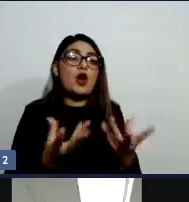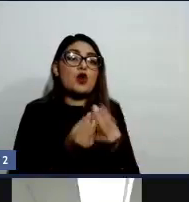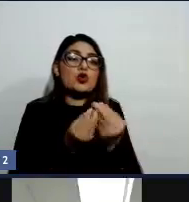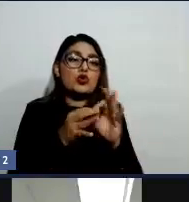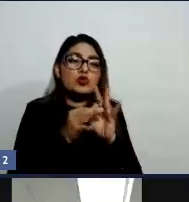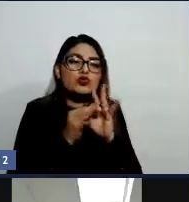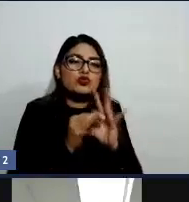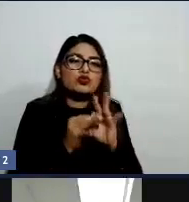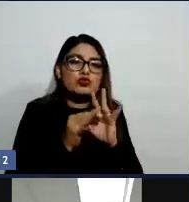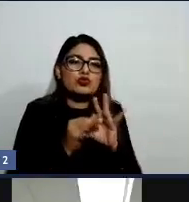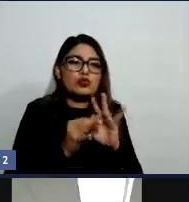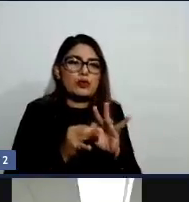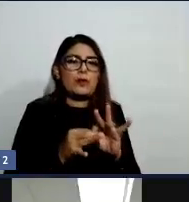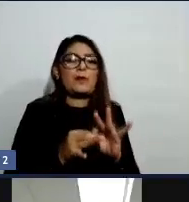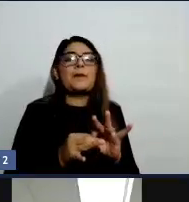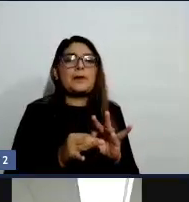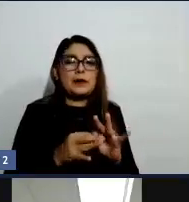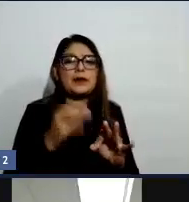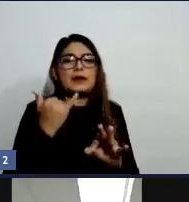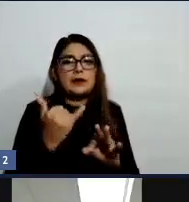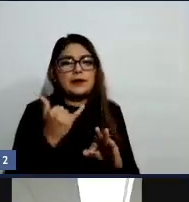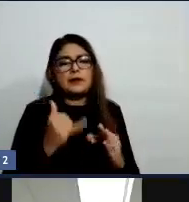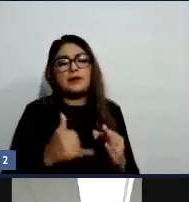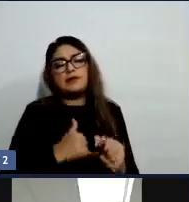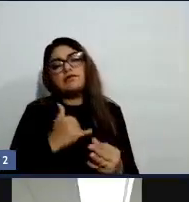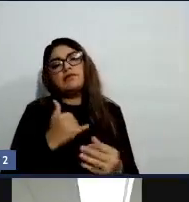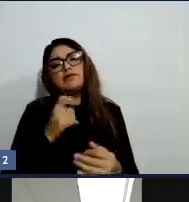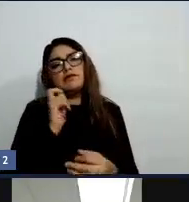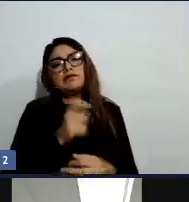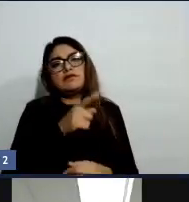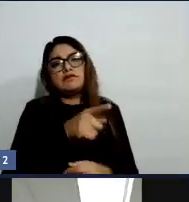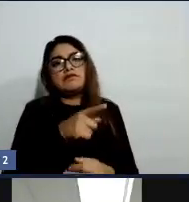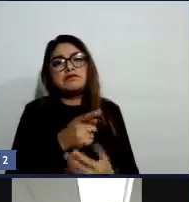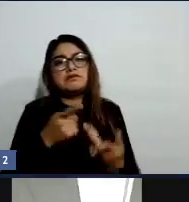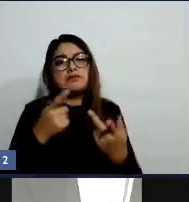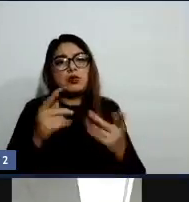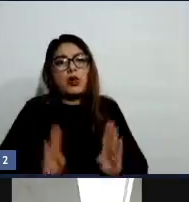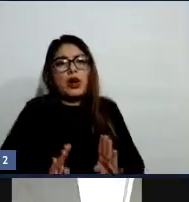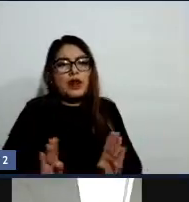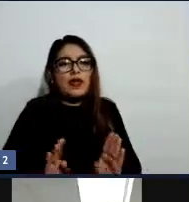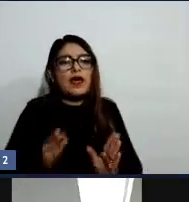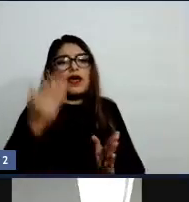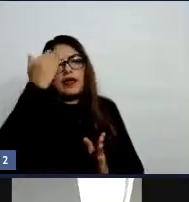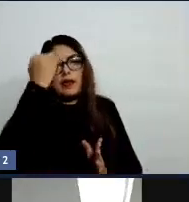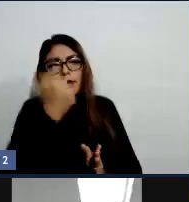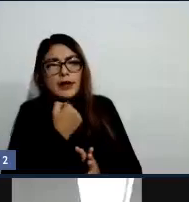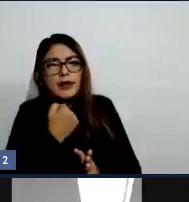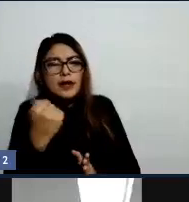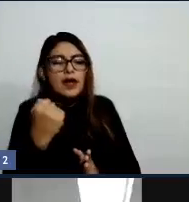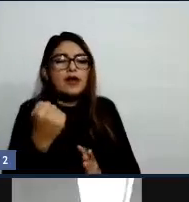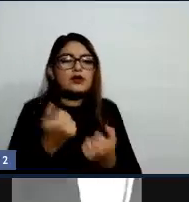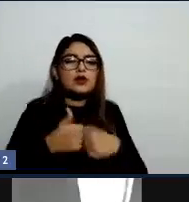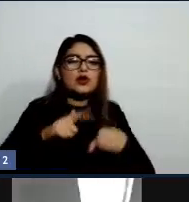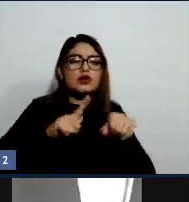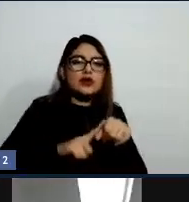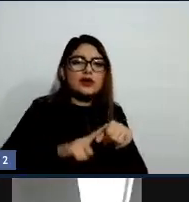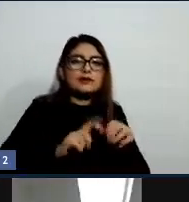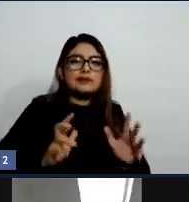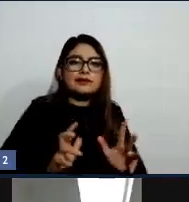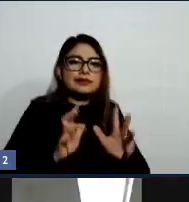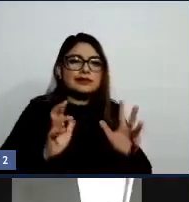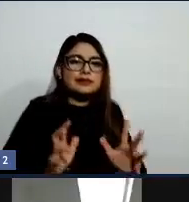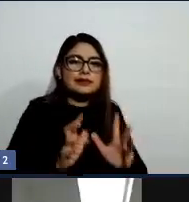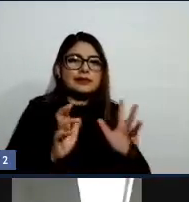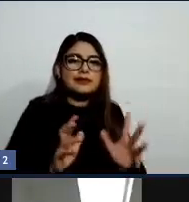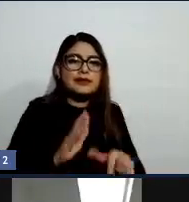Estas habilidades sociales como la autoestima, ya hablábamos de lo importante que es el manejar las emociones, cómo puedo manejar el